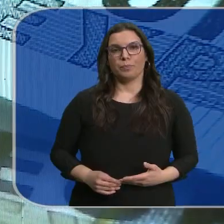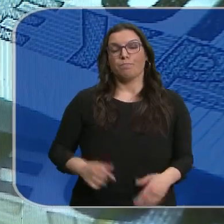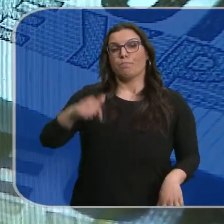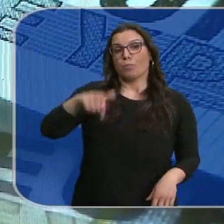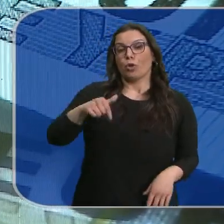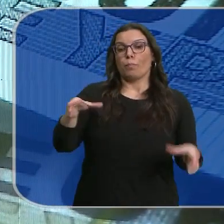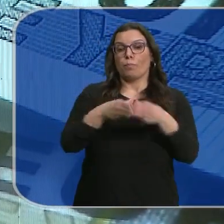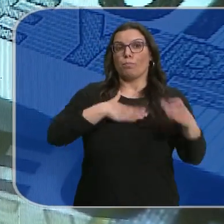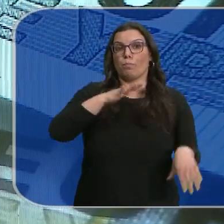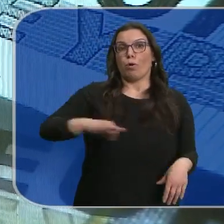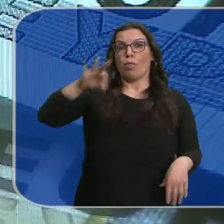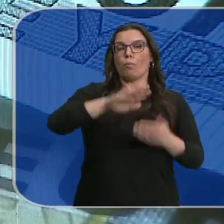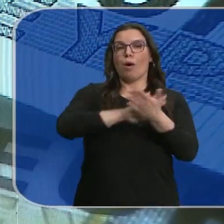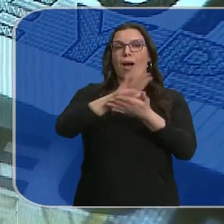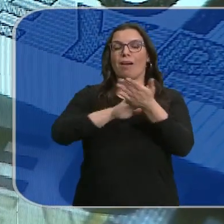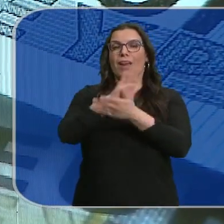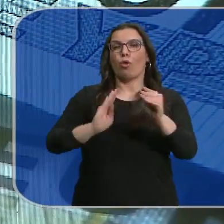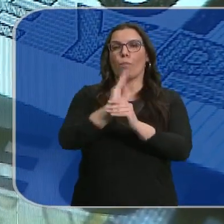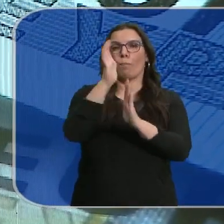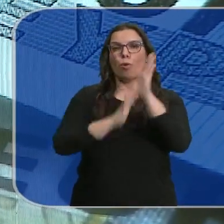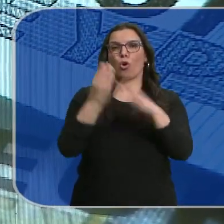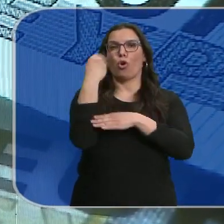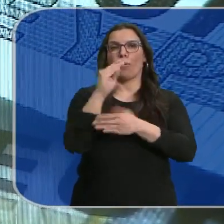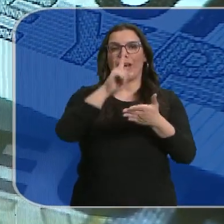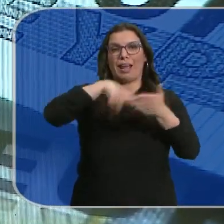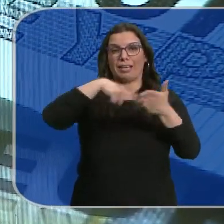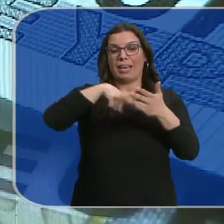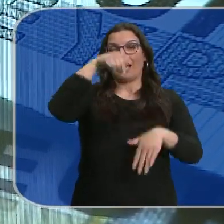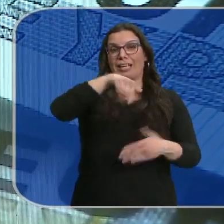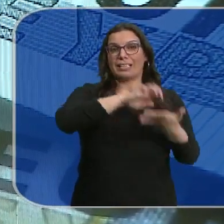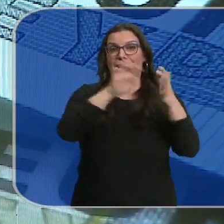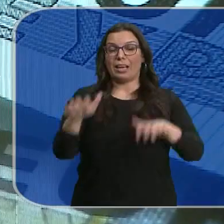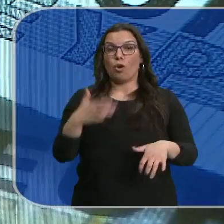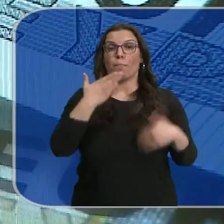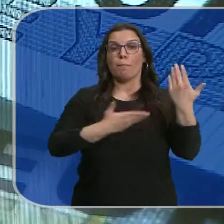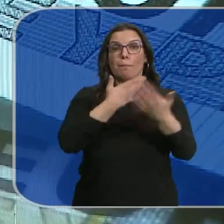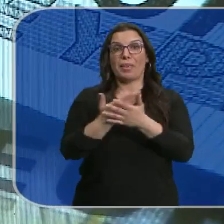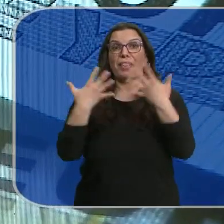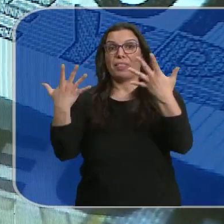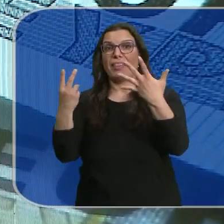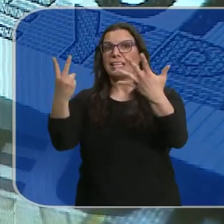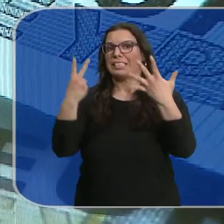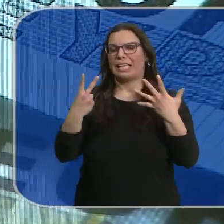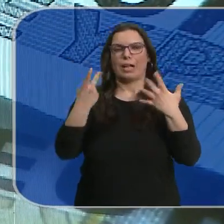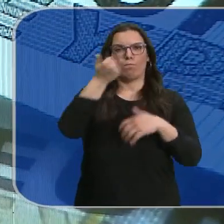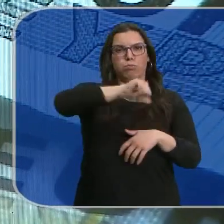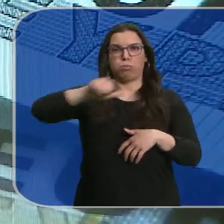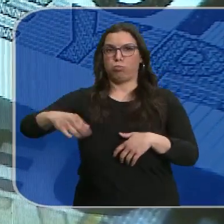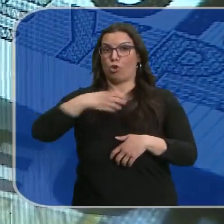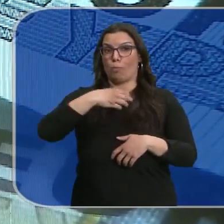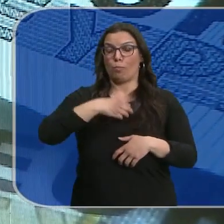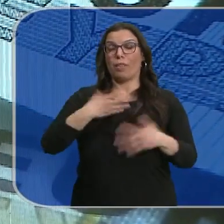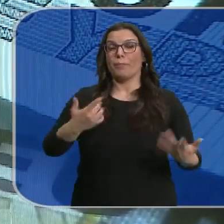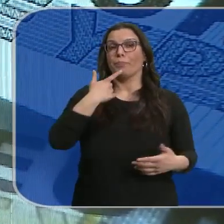Hoy Podemos se ha referido al bono joven de alquiler. En Castilla y León, 7 de cada 10 jóvenes no han podido acceder a estas ayudas. Pablo Fernández